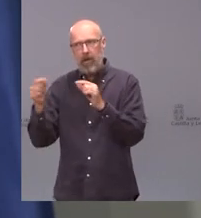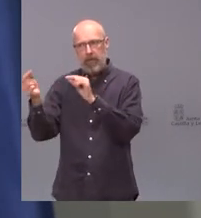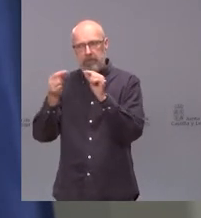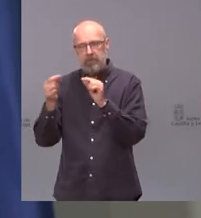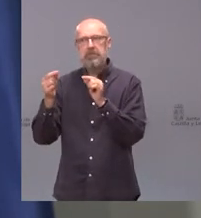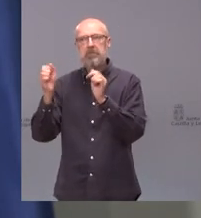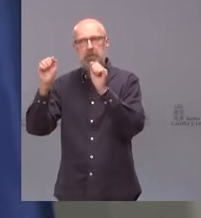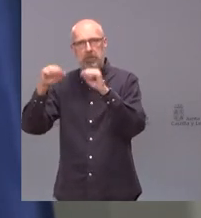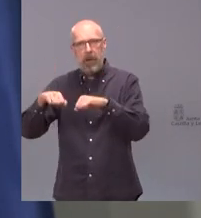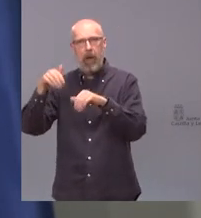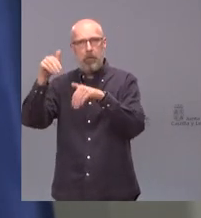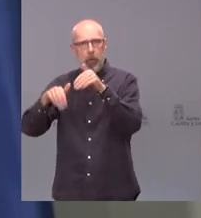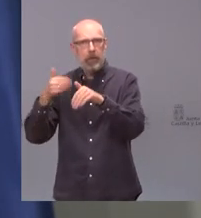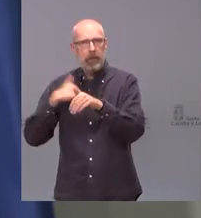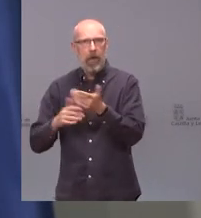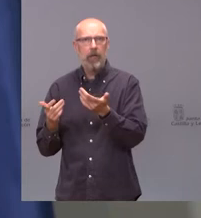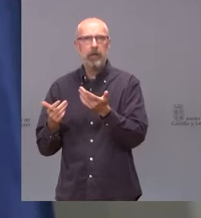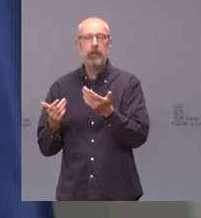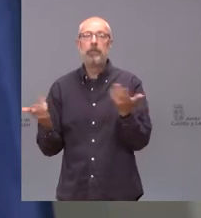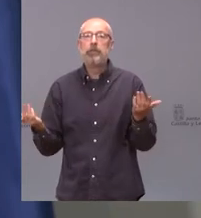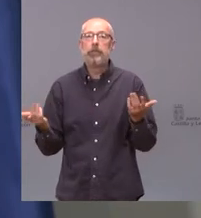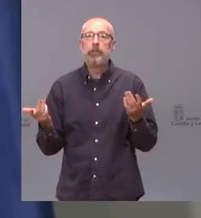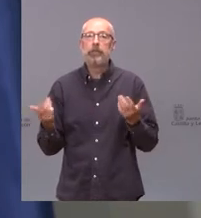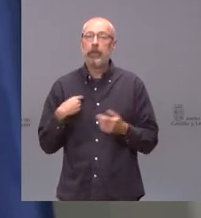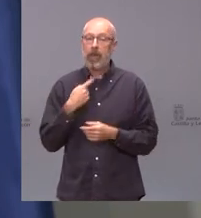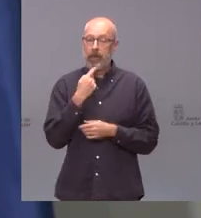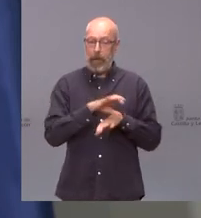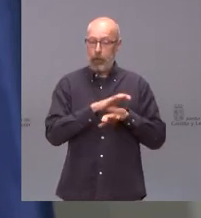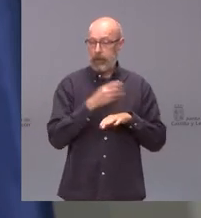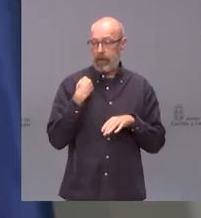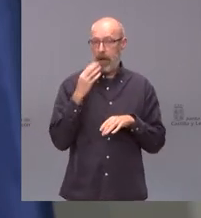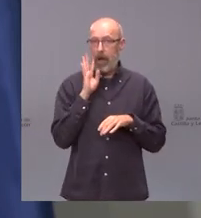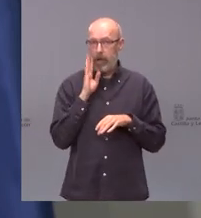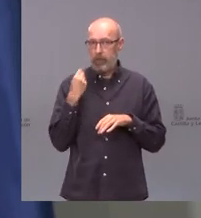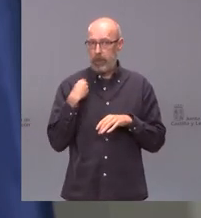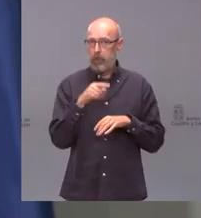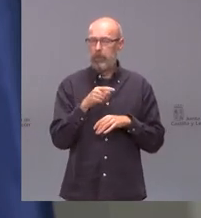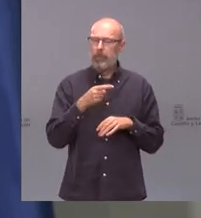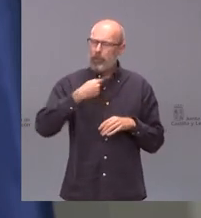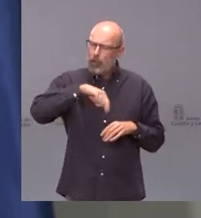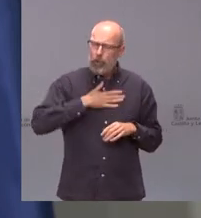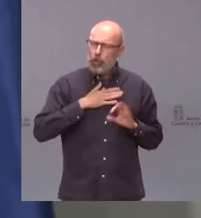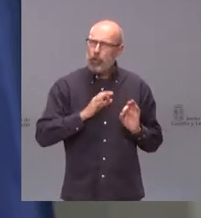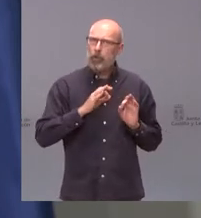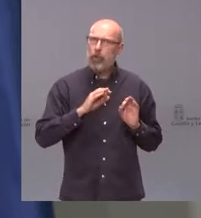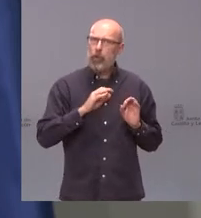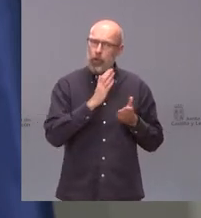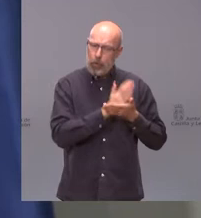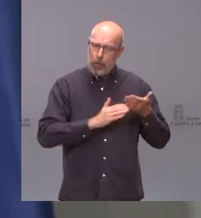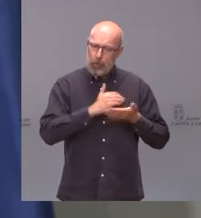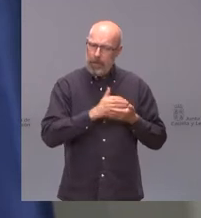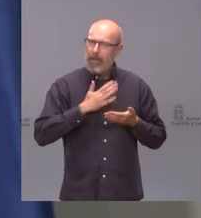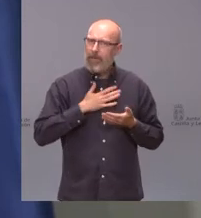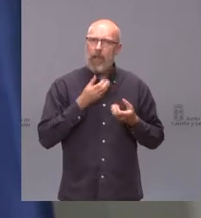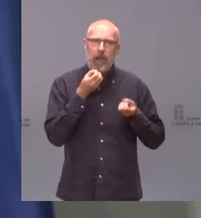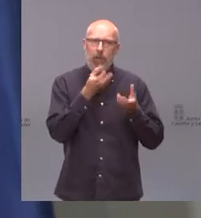pero lo que es importante y hay que resaltar lo que ha dicho la consejera es que nosotros esta comunidad ha proporcionado toda la información